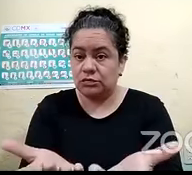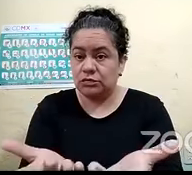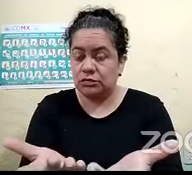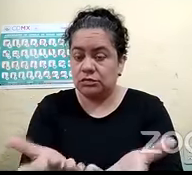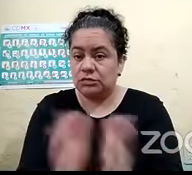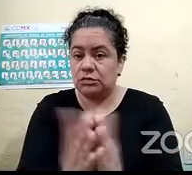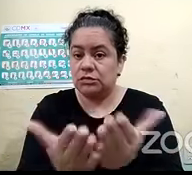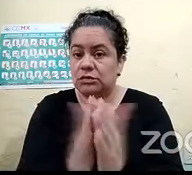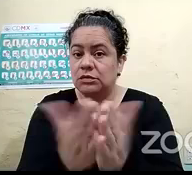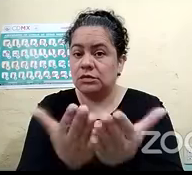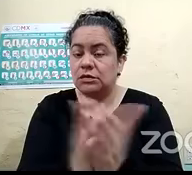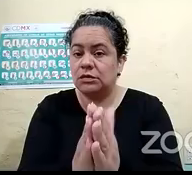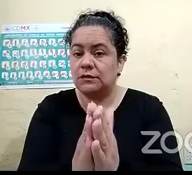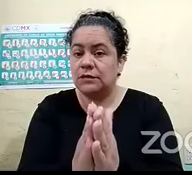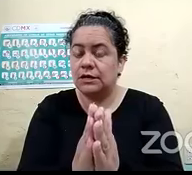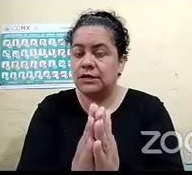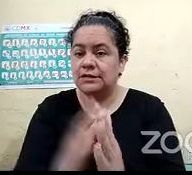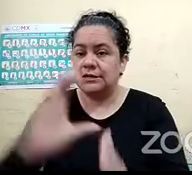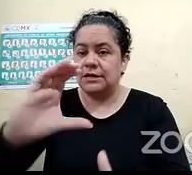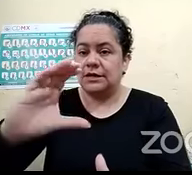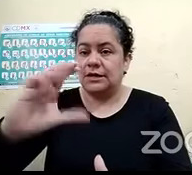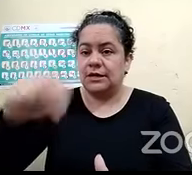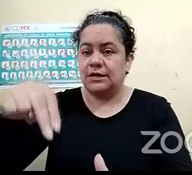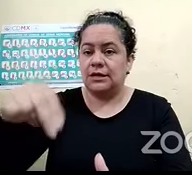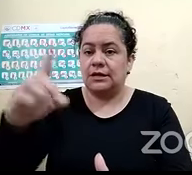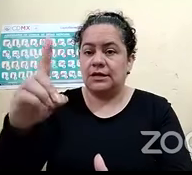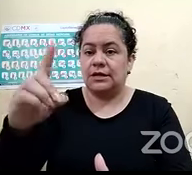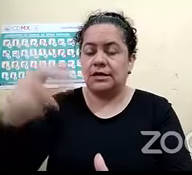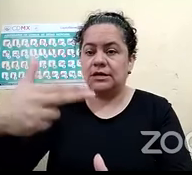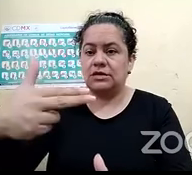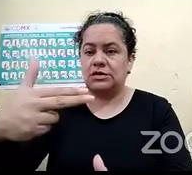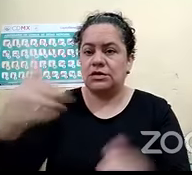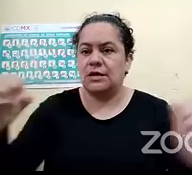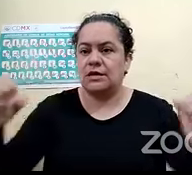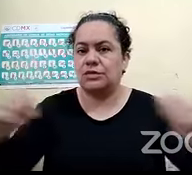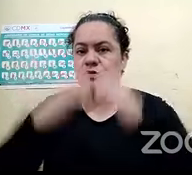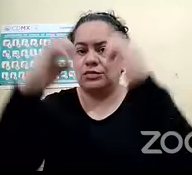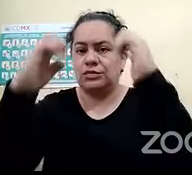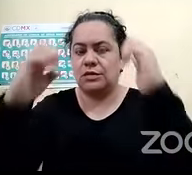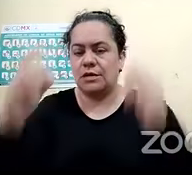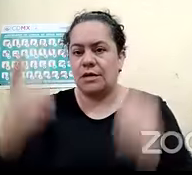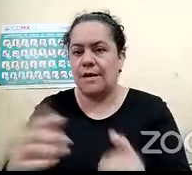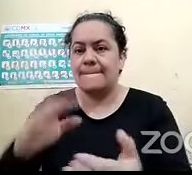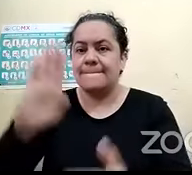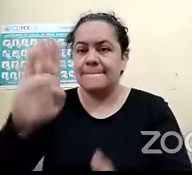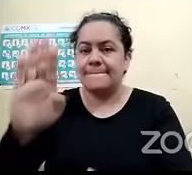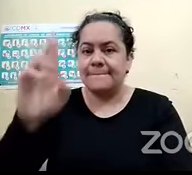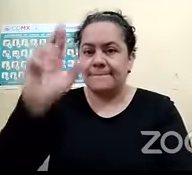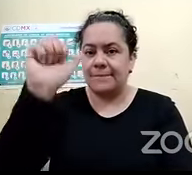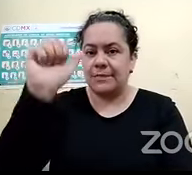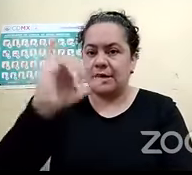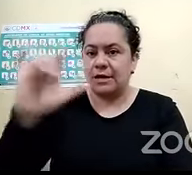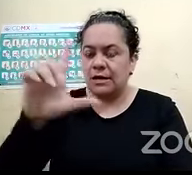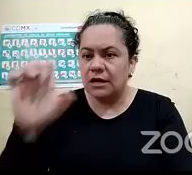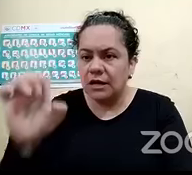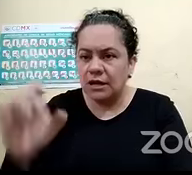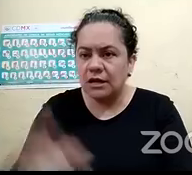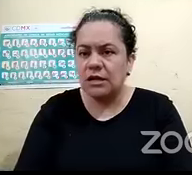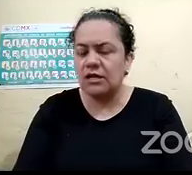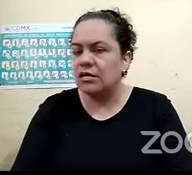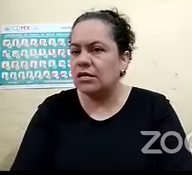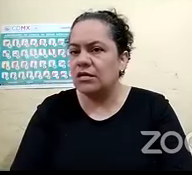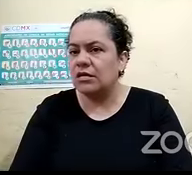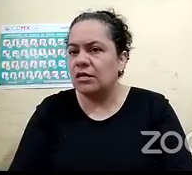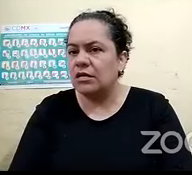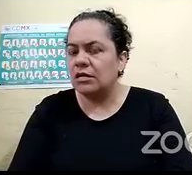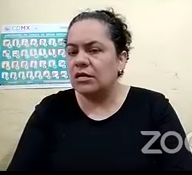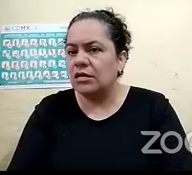CNDH sobre el plan de emergencias que está escrito en braille y para los que estén interesados a lo mejor las